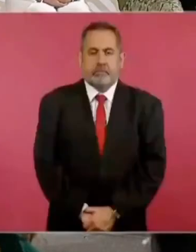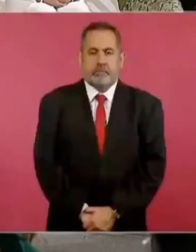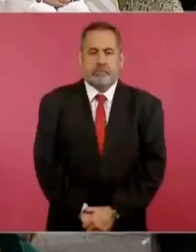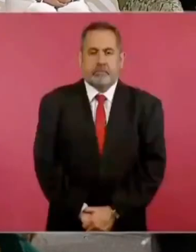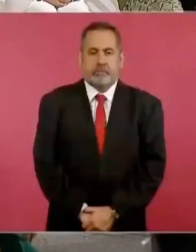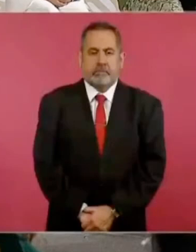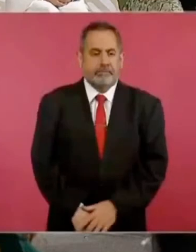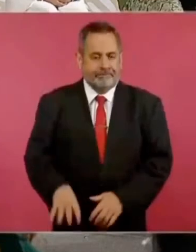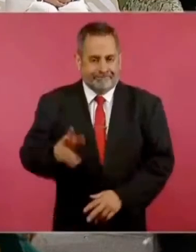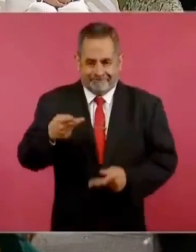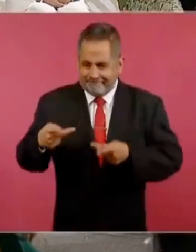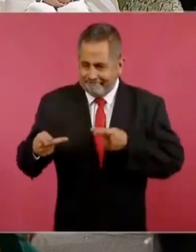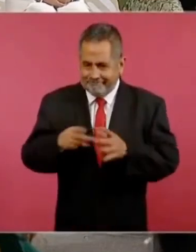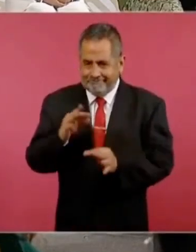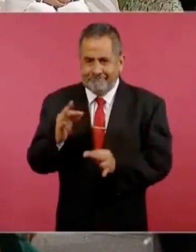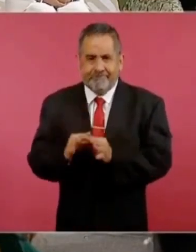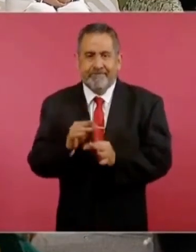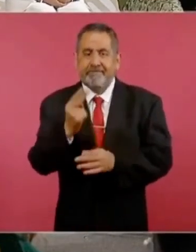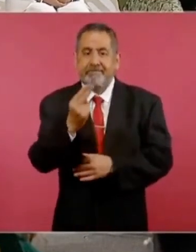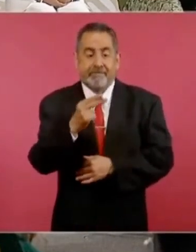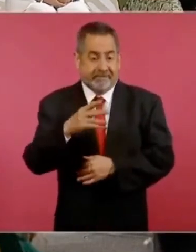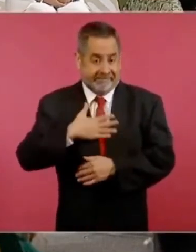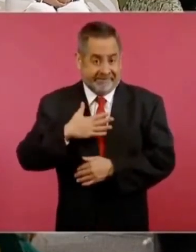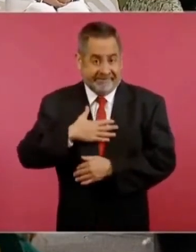mi gente pueda actuar con libertad.